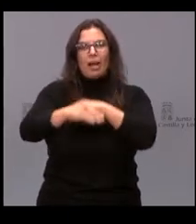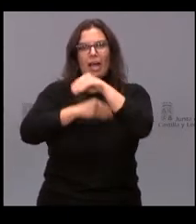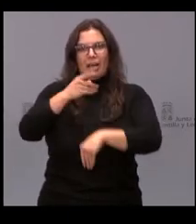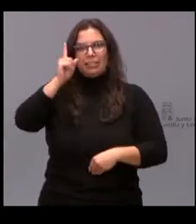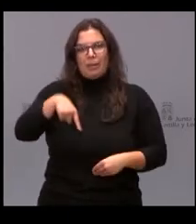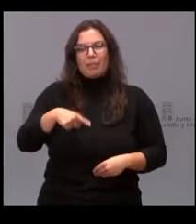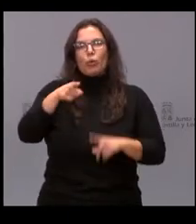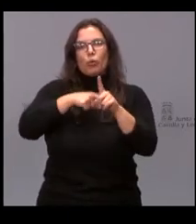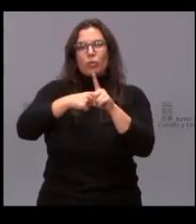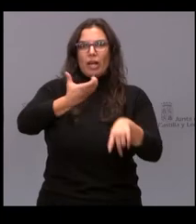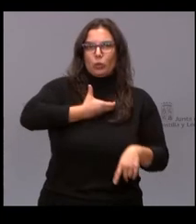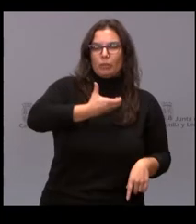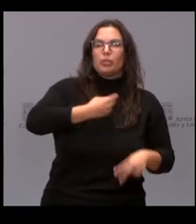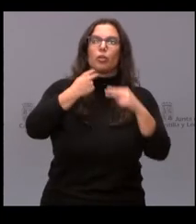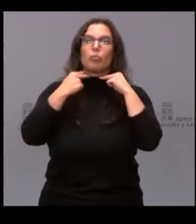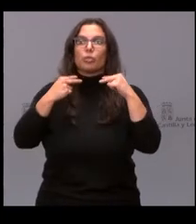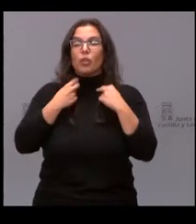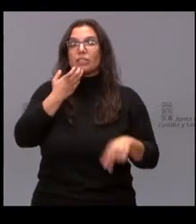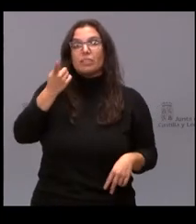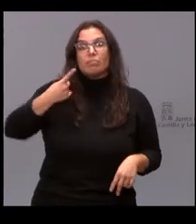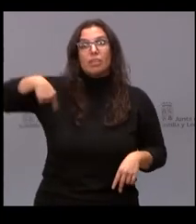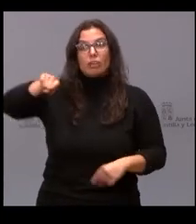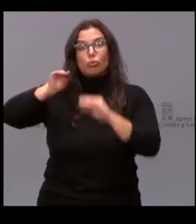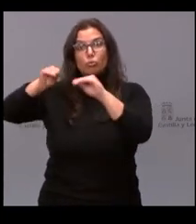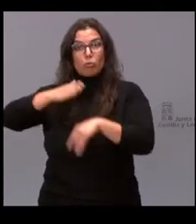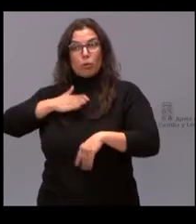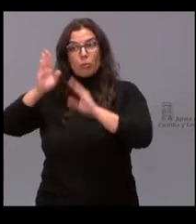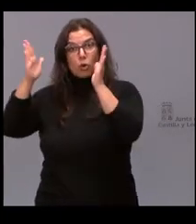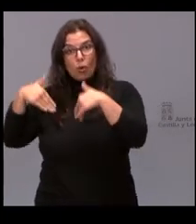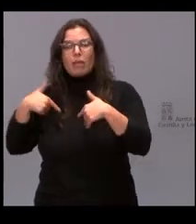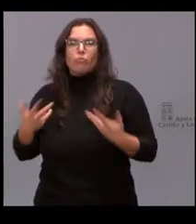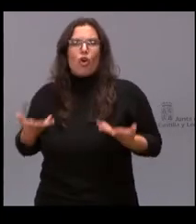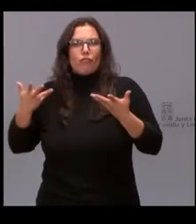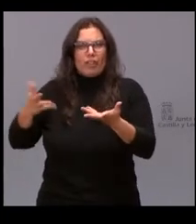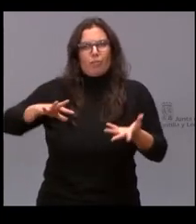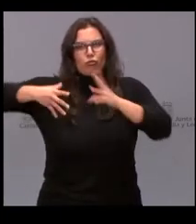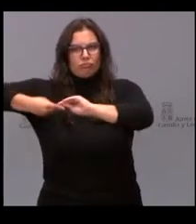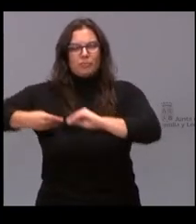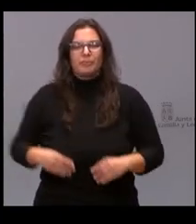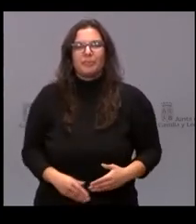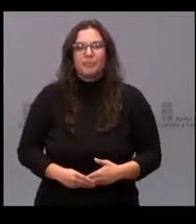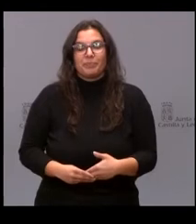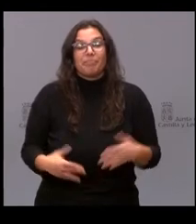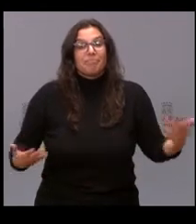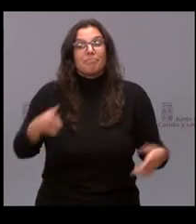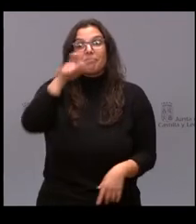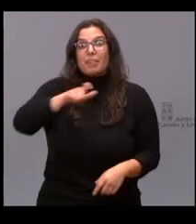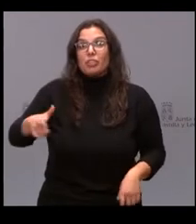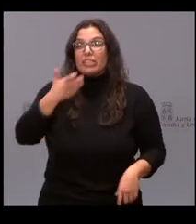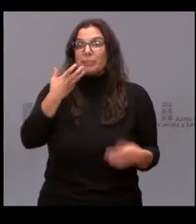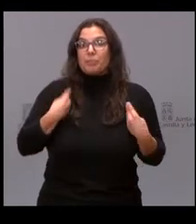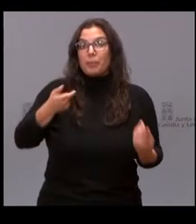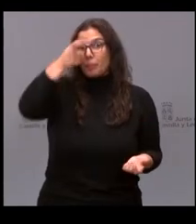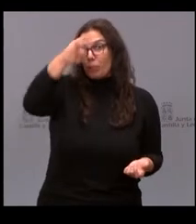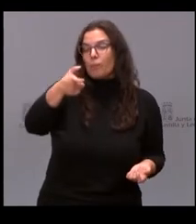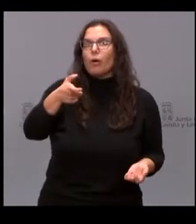diputaciones provinciales que no dispongan de uno similar. Con ello, los vecinos de nuestros municipios